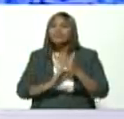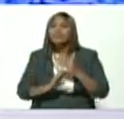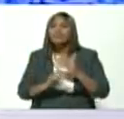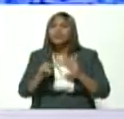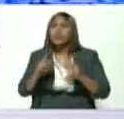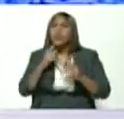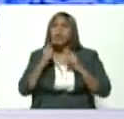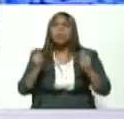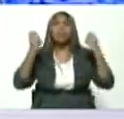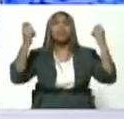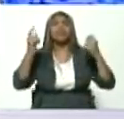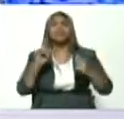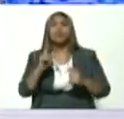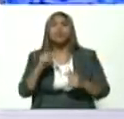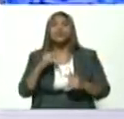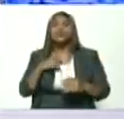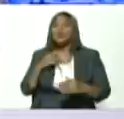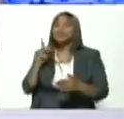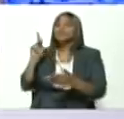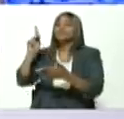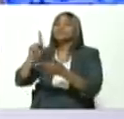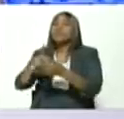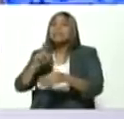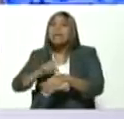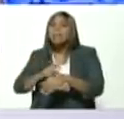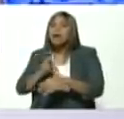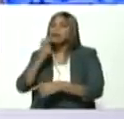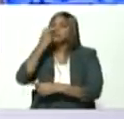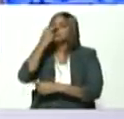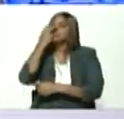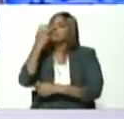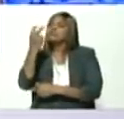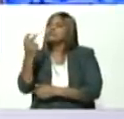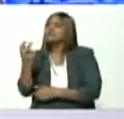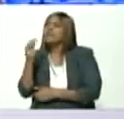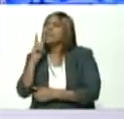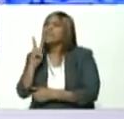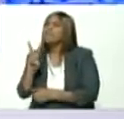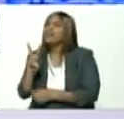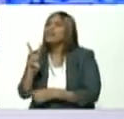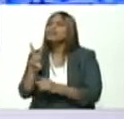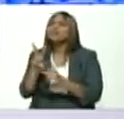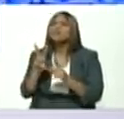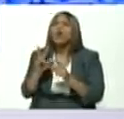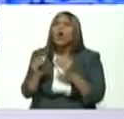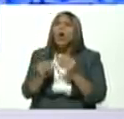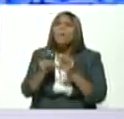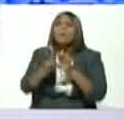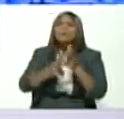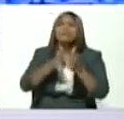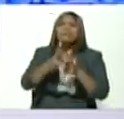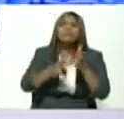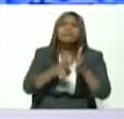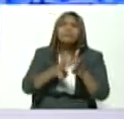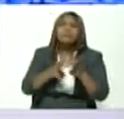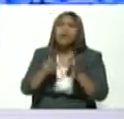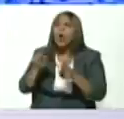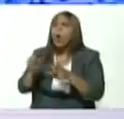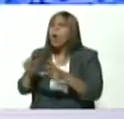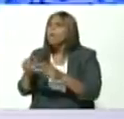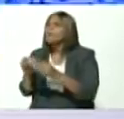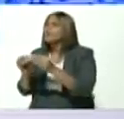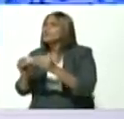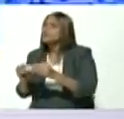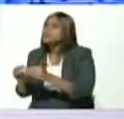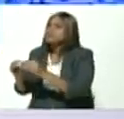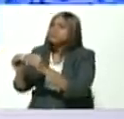bulla yo llego tempranito un día a ver aquí la línea férrea a ver la recuperación de la